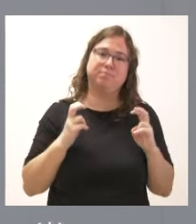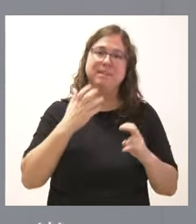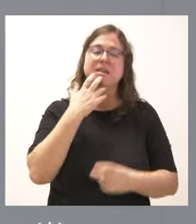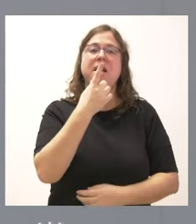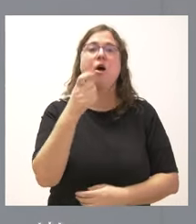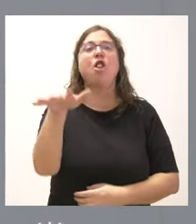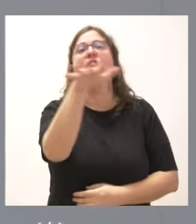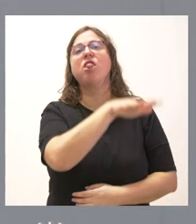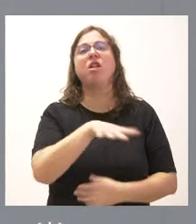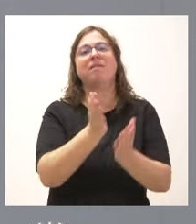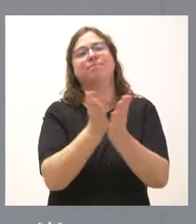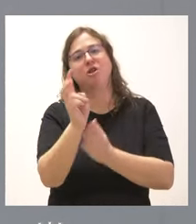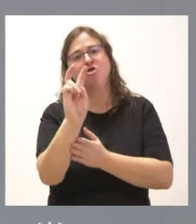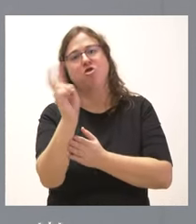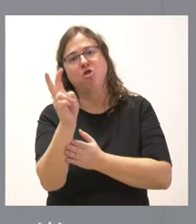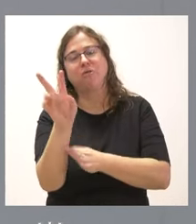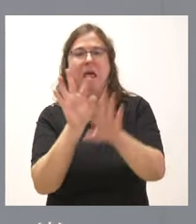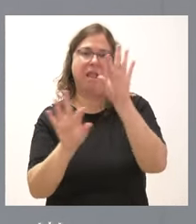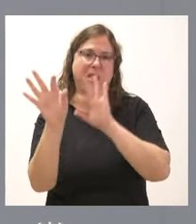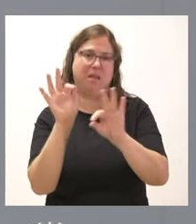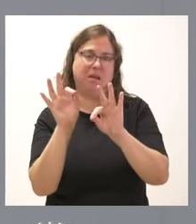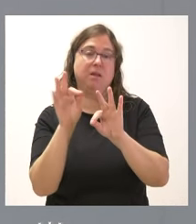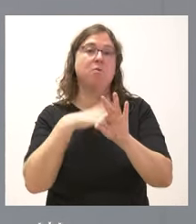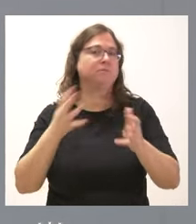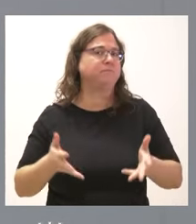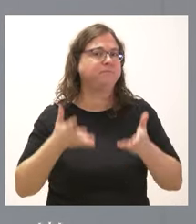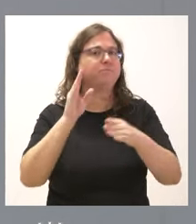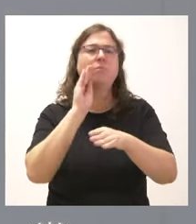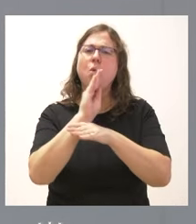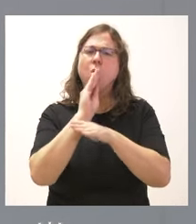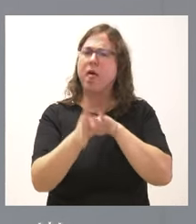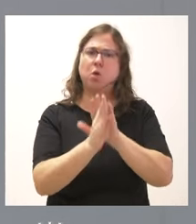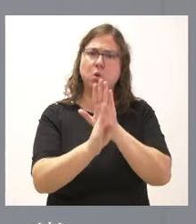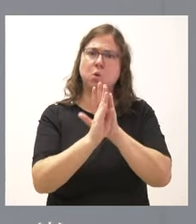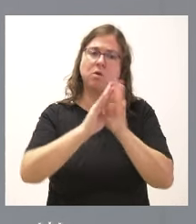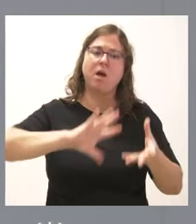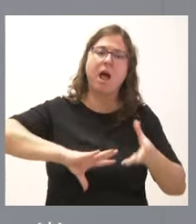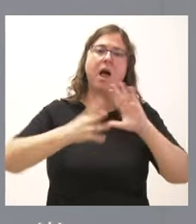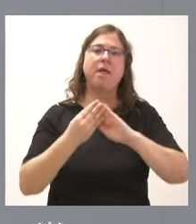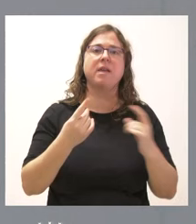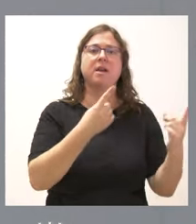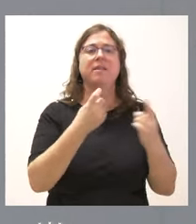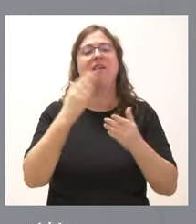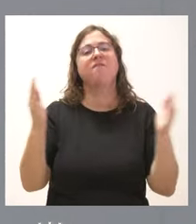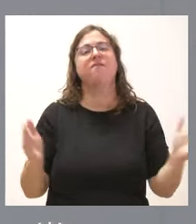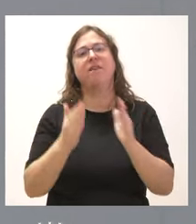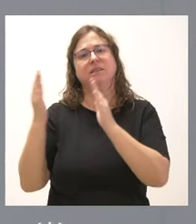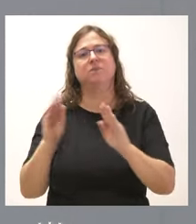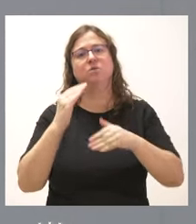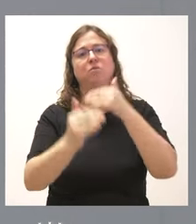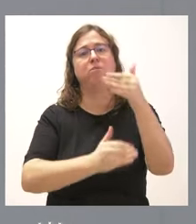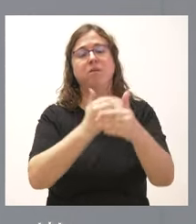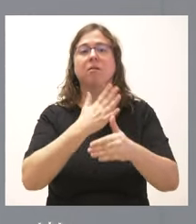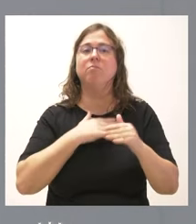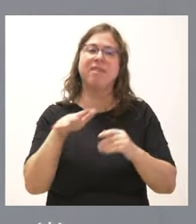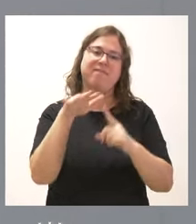en un lugar alternativo de su elección. Se les brindan cuidados continuados y adaptados a las distintas fases de su proceso y se les permite permanecer en